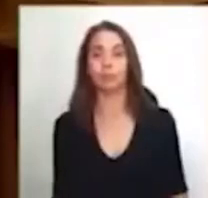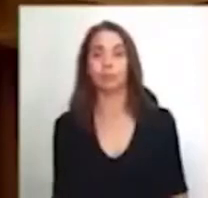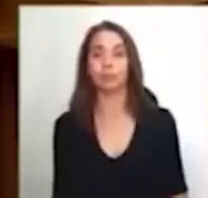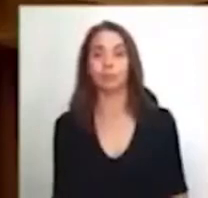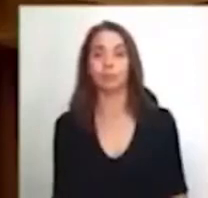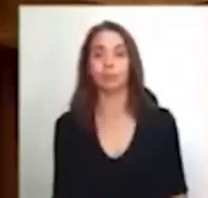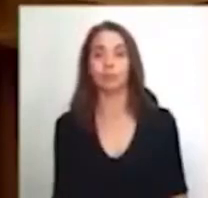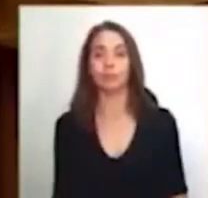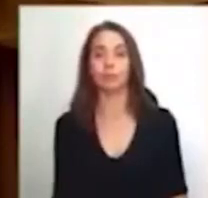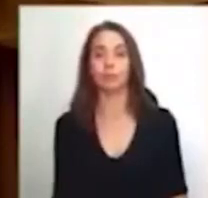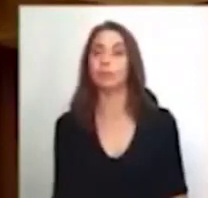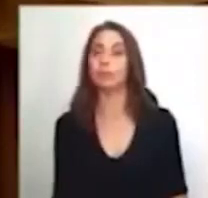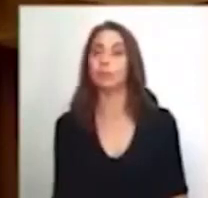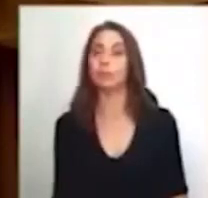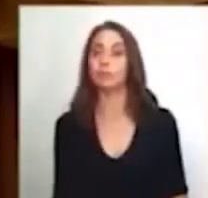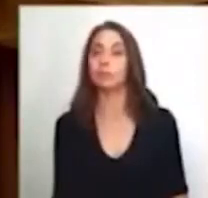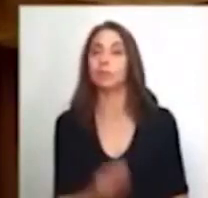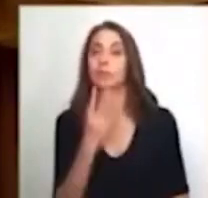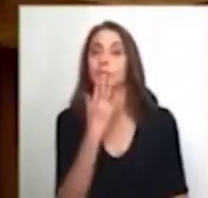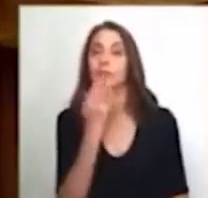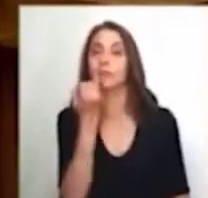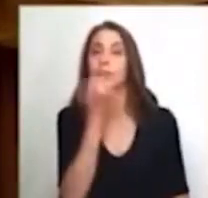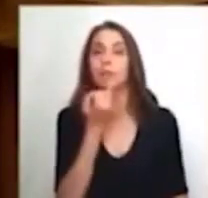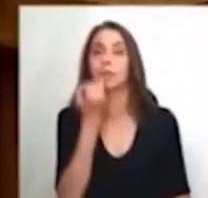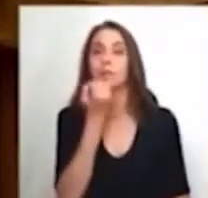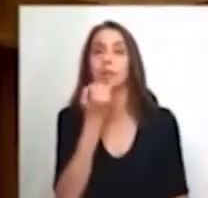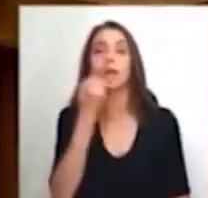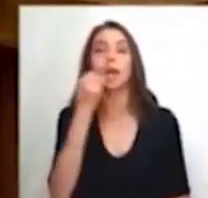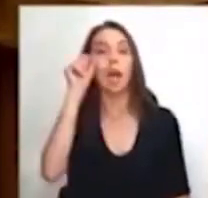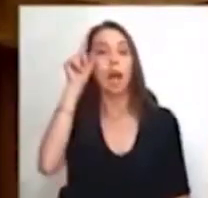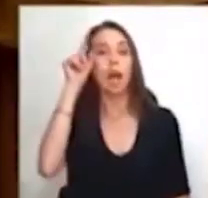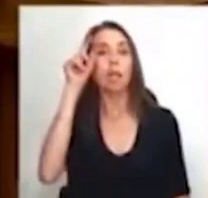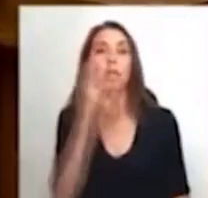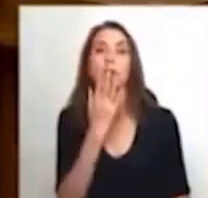Gracias, señor presidente. Es mi orgullo de que begrüese.